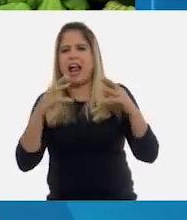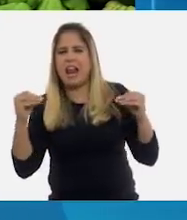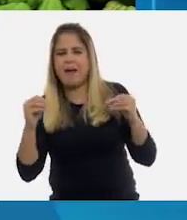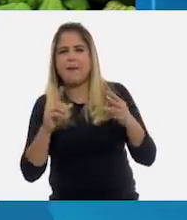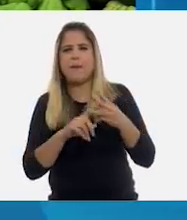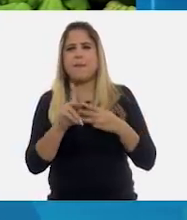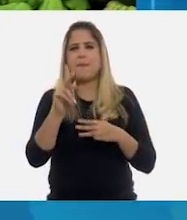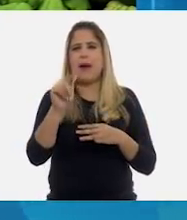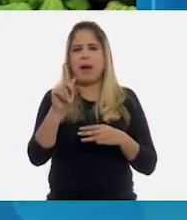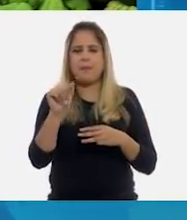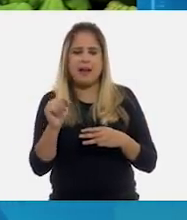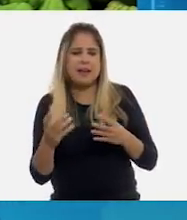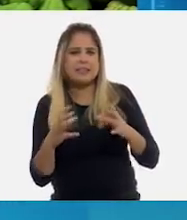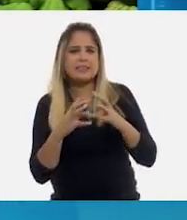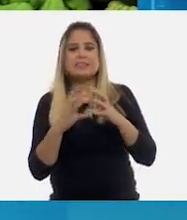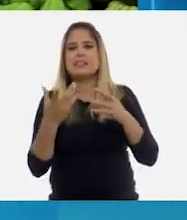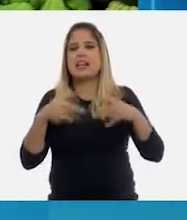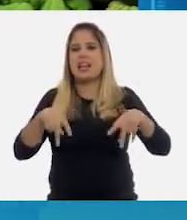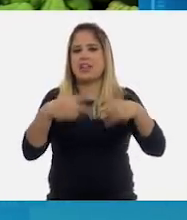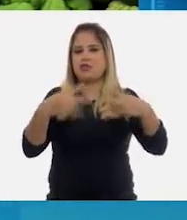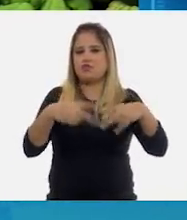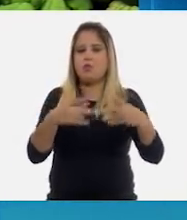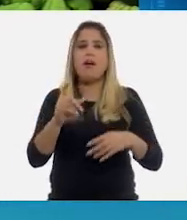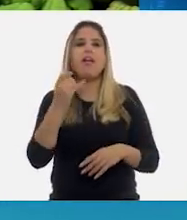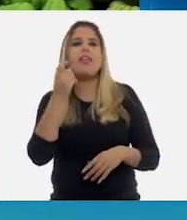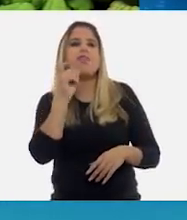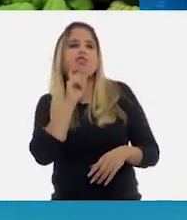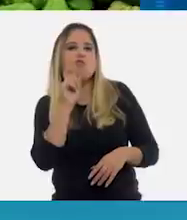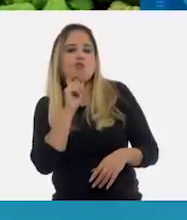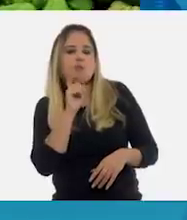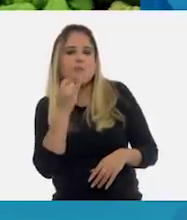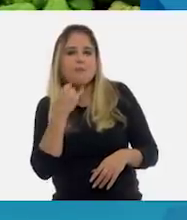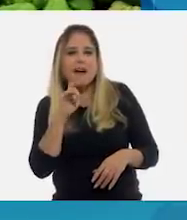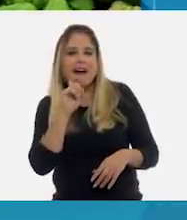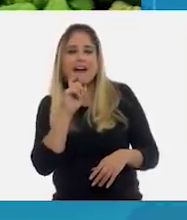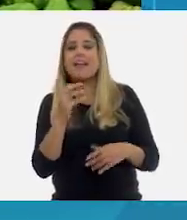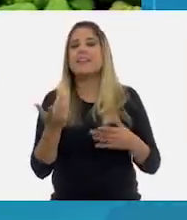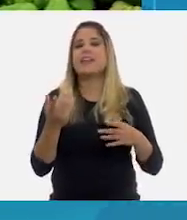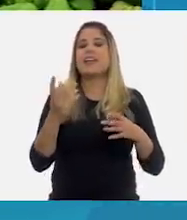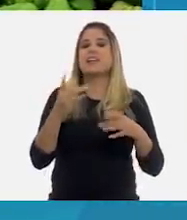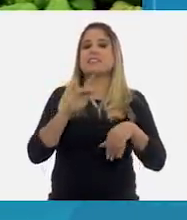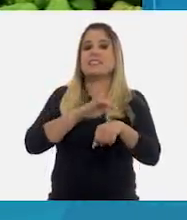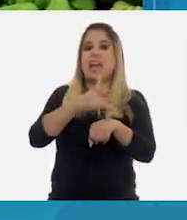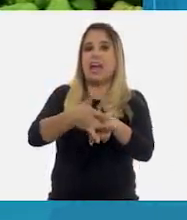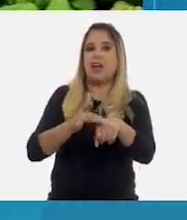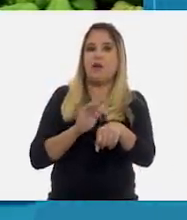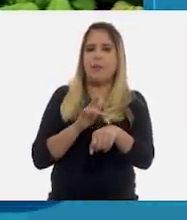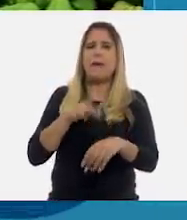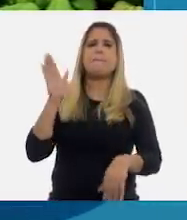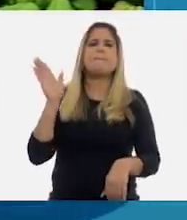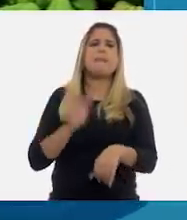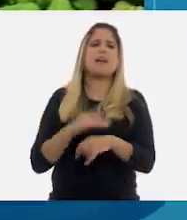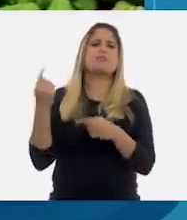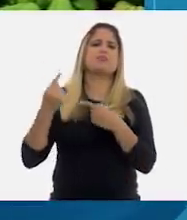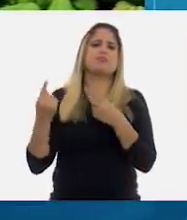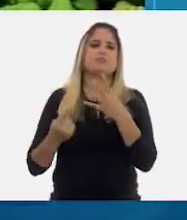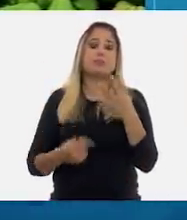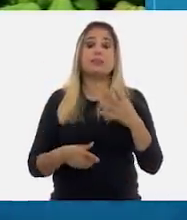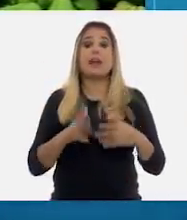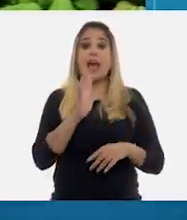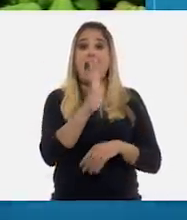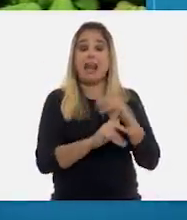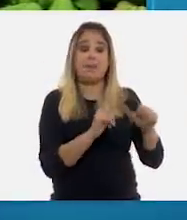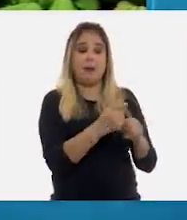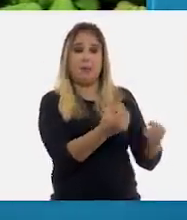papas, lechugas, tomates, chayotes y, uff, muchos más. Y de productos de origen